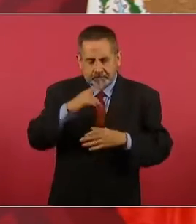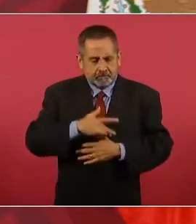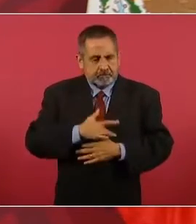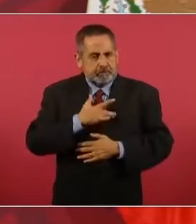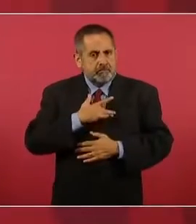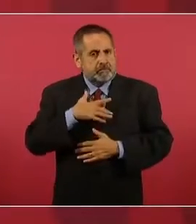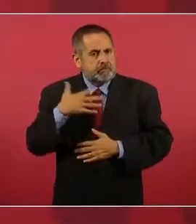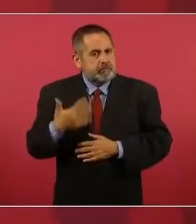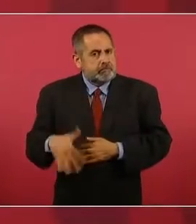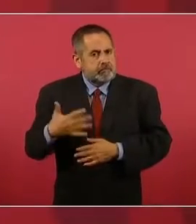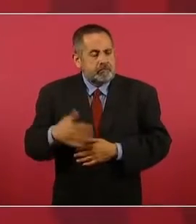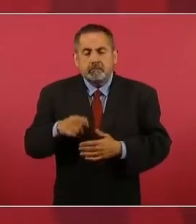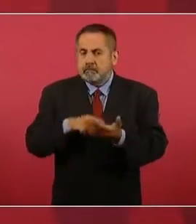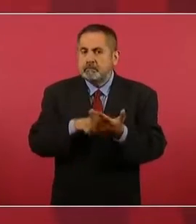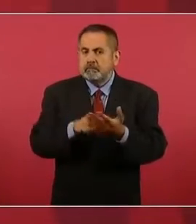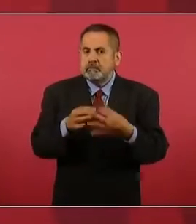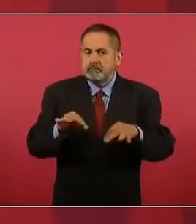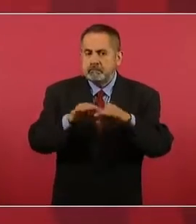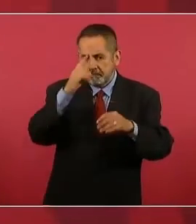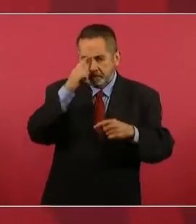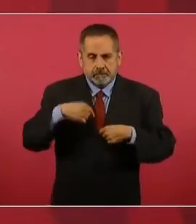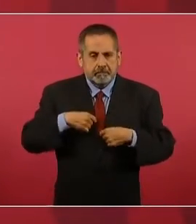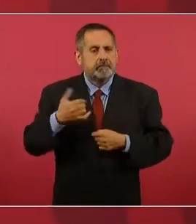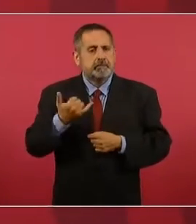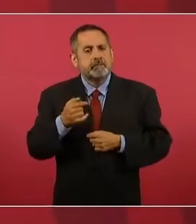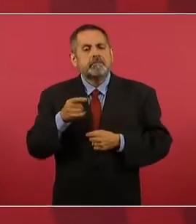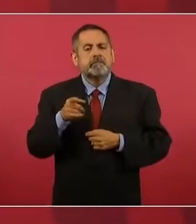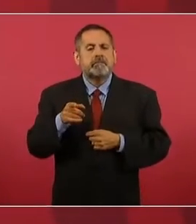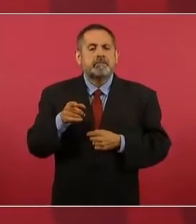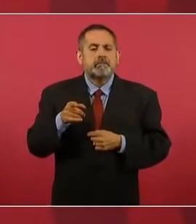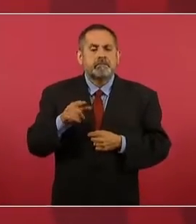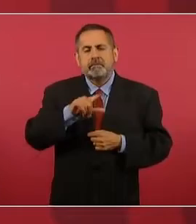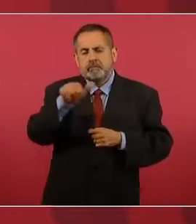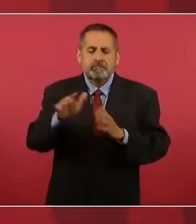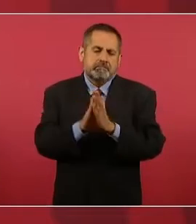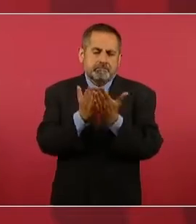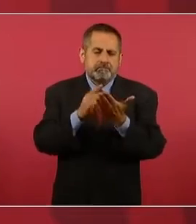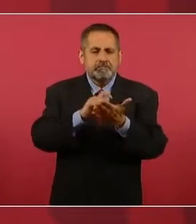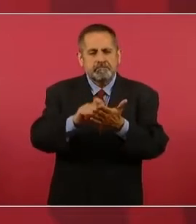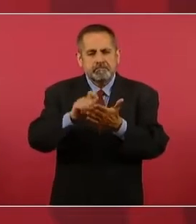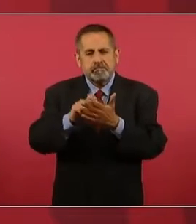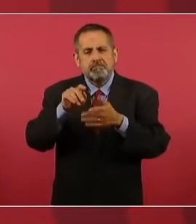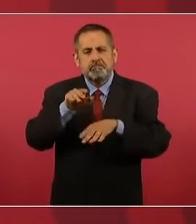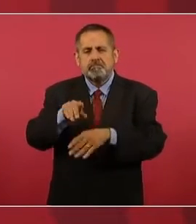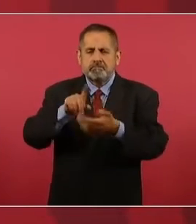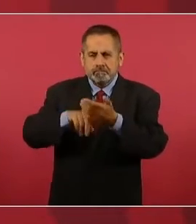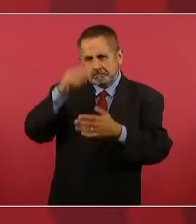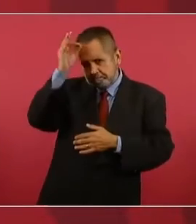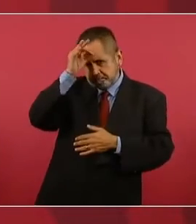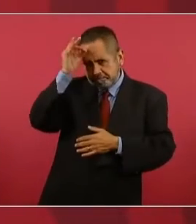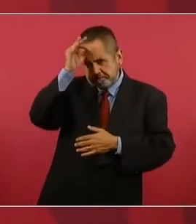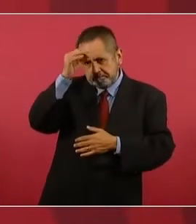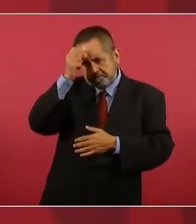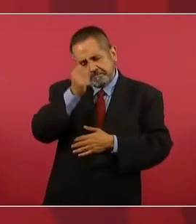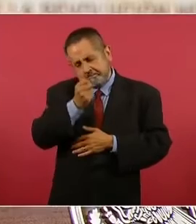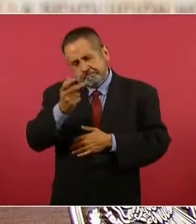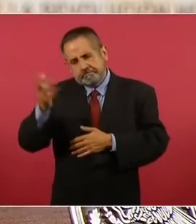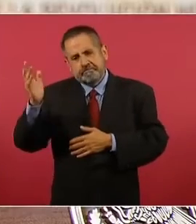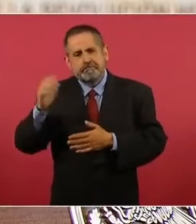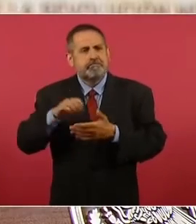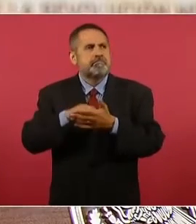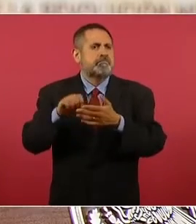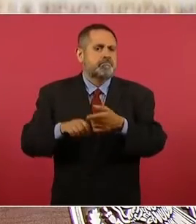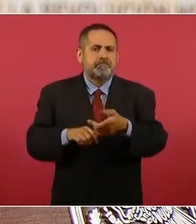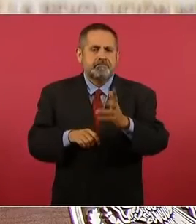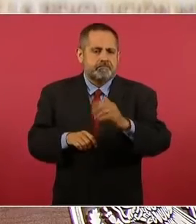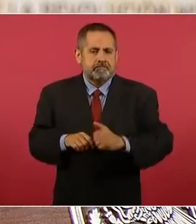Y luego ya libros que tienen que ver con la filosofía, como